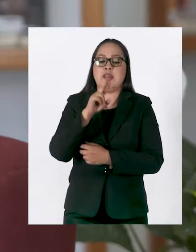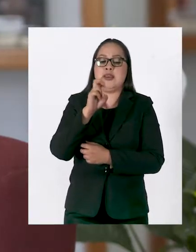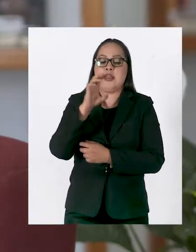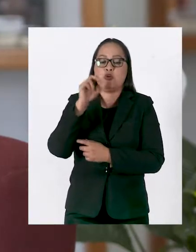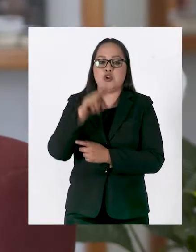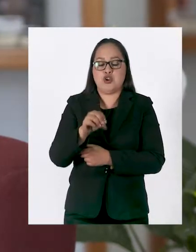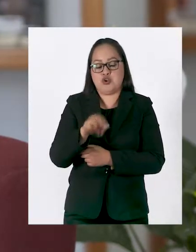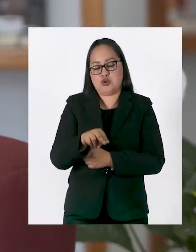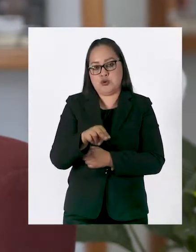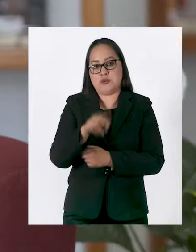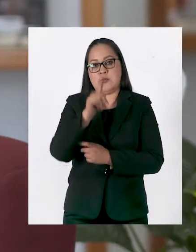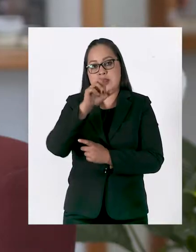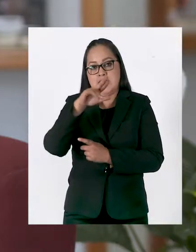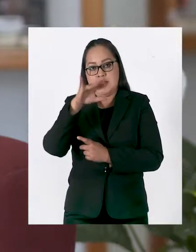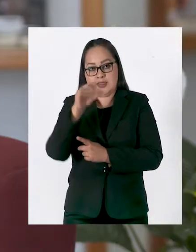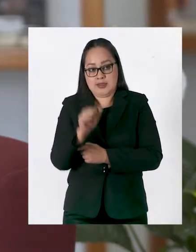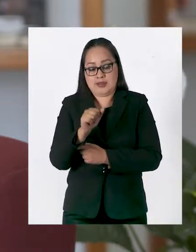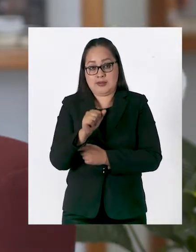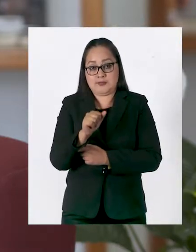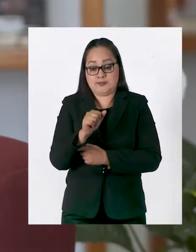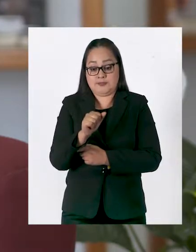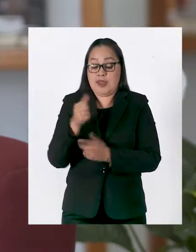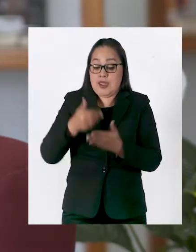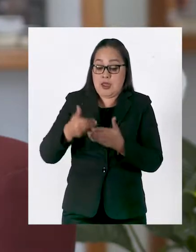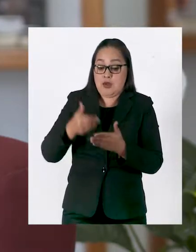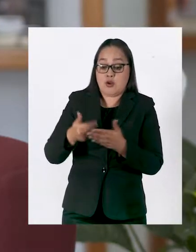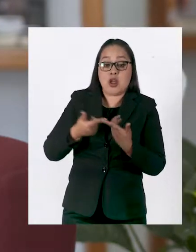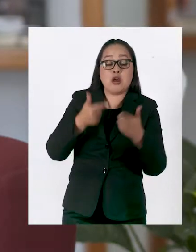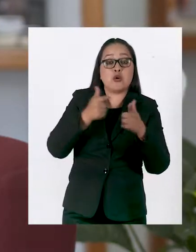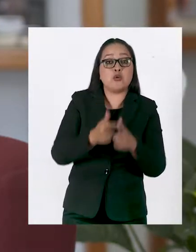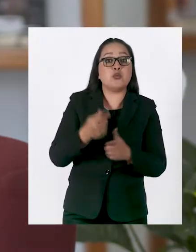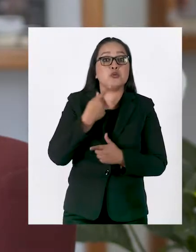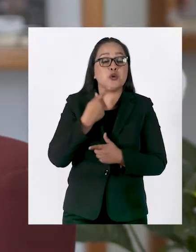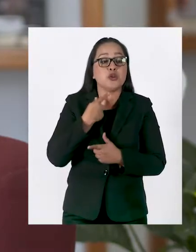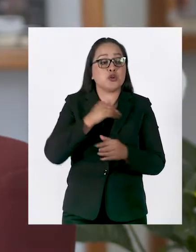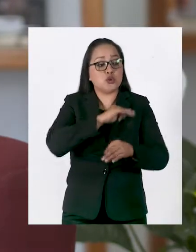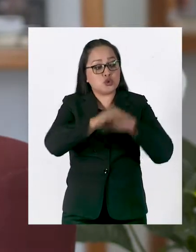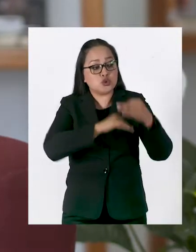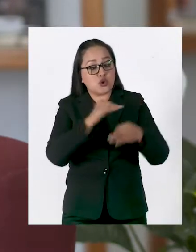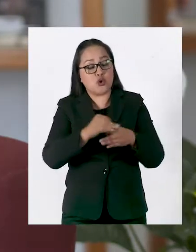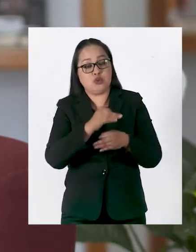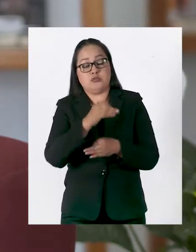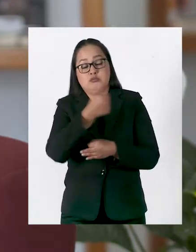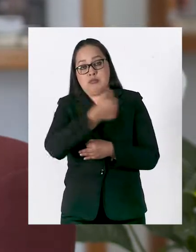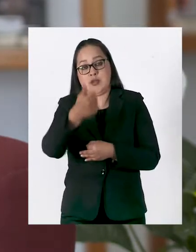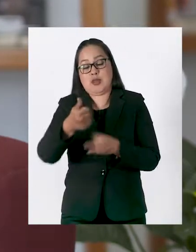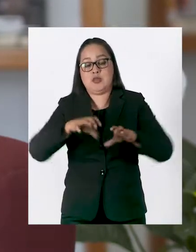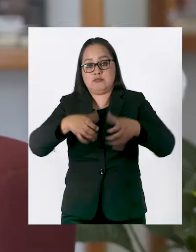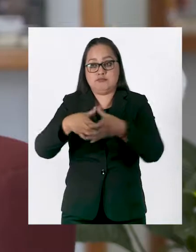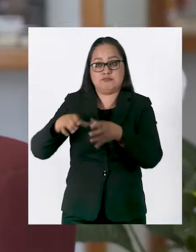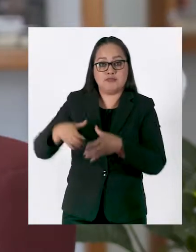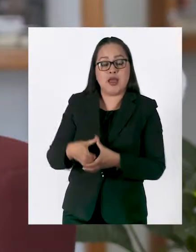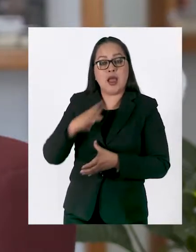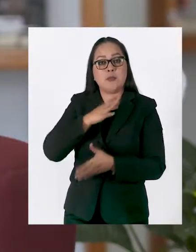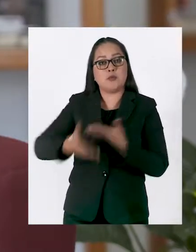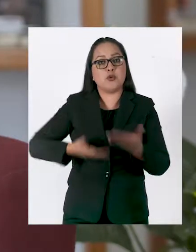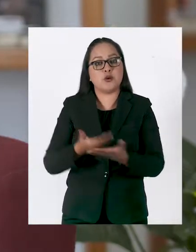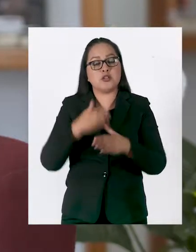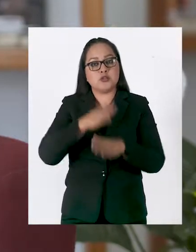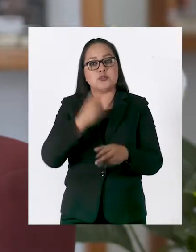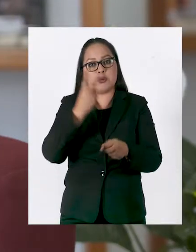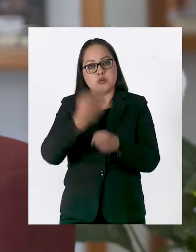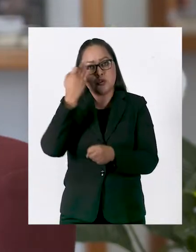A este ejercicio se le conoce como reuniones plenarias. Hoy, las y los diputados de todos los grupos parlamentarios nos